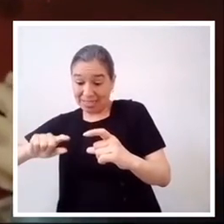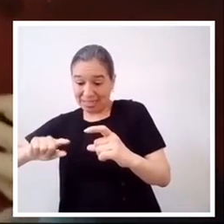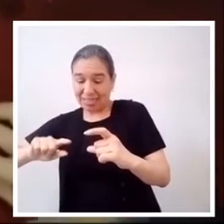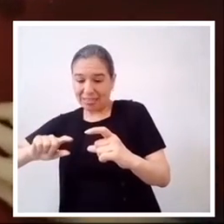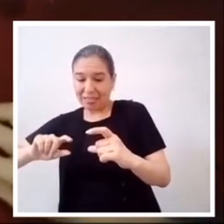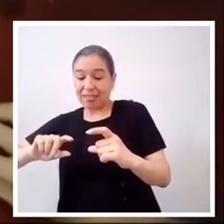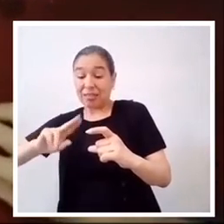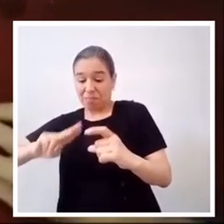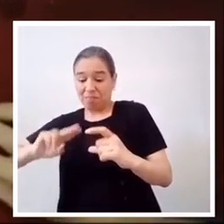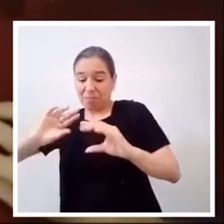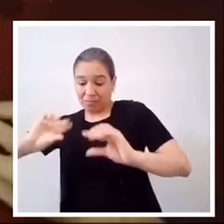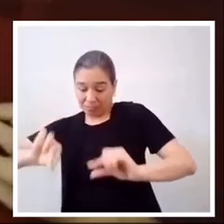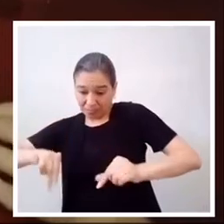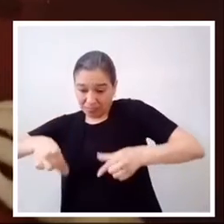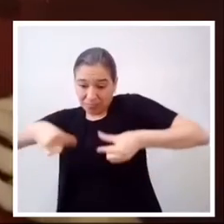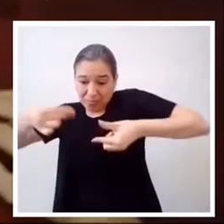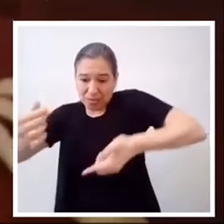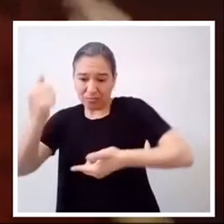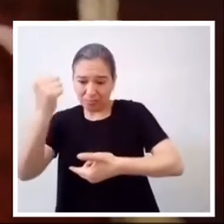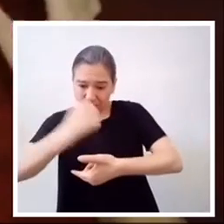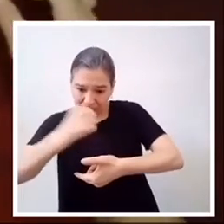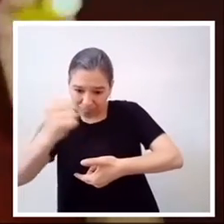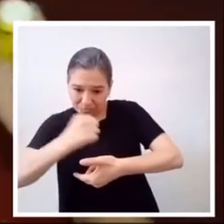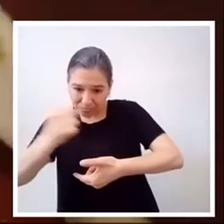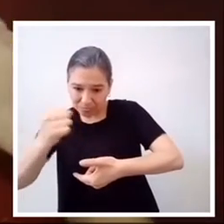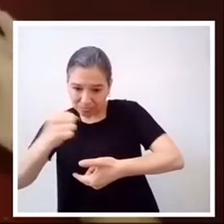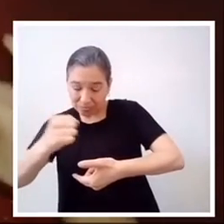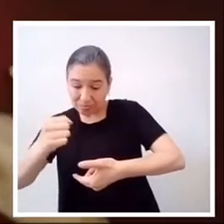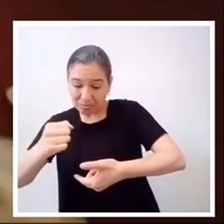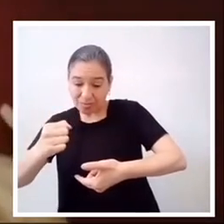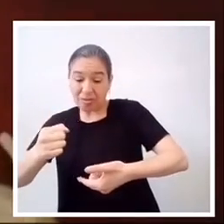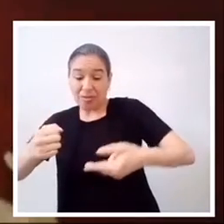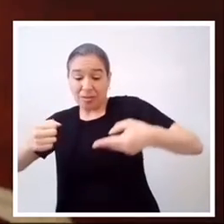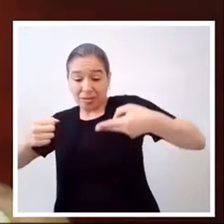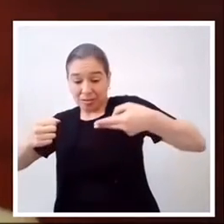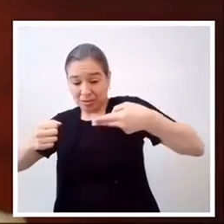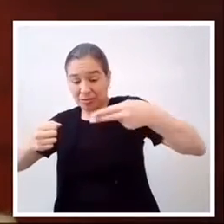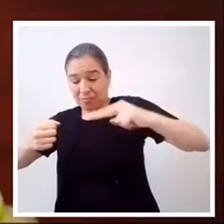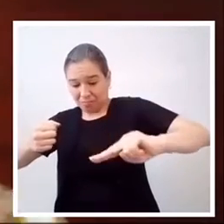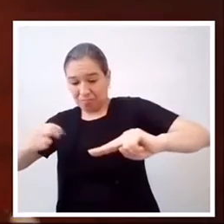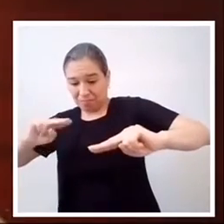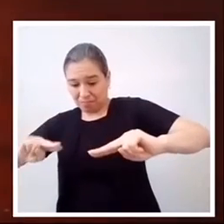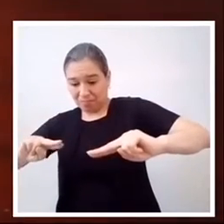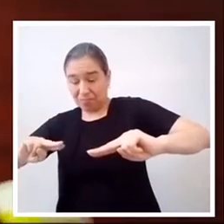Uno por la parte de enfrente, de la forma como se muestra.